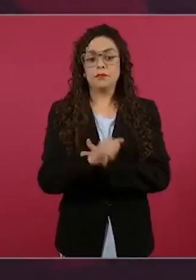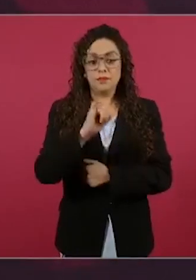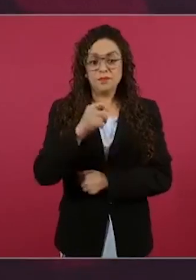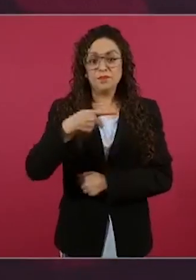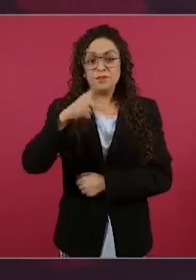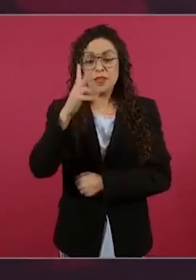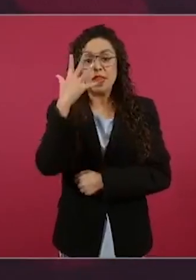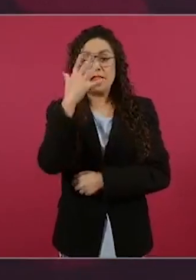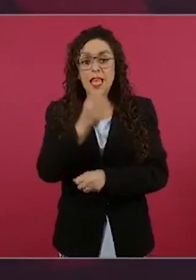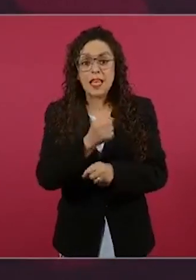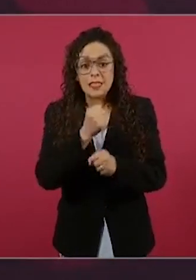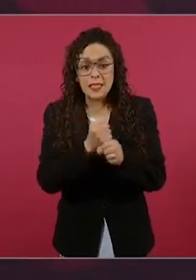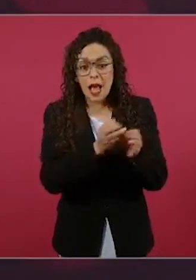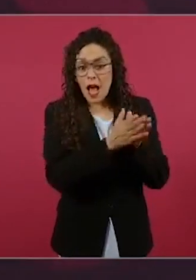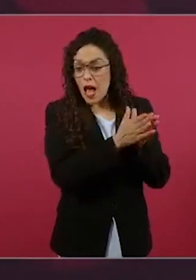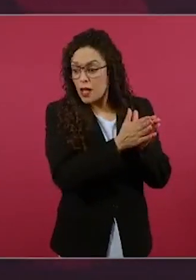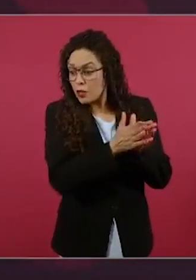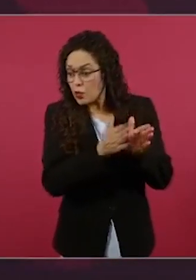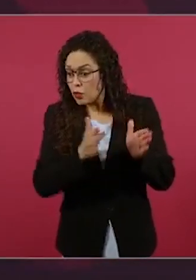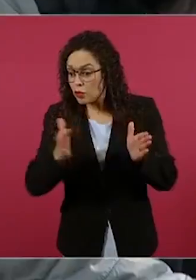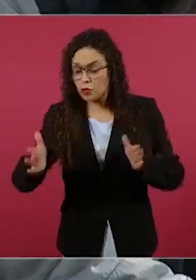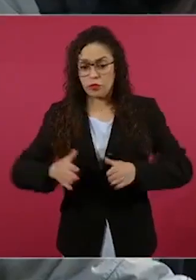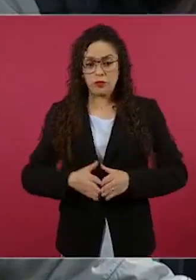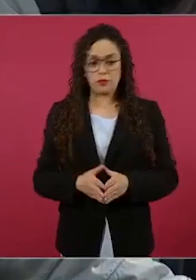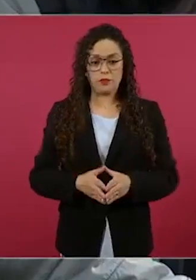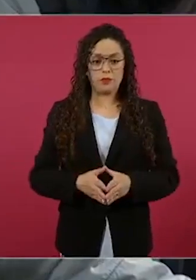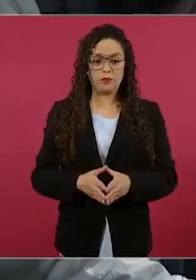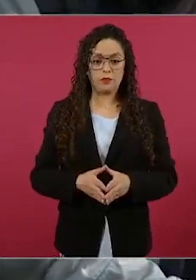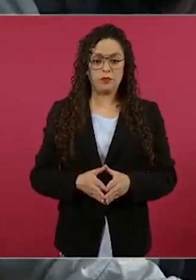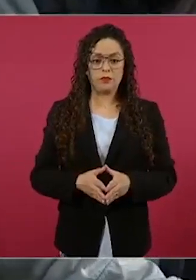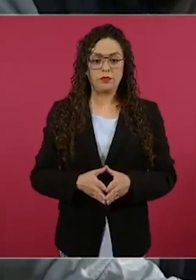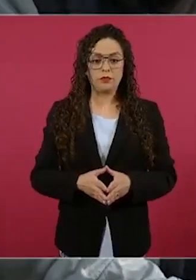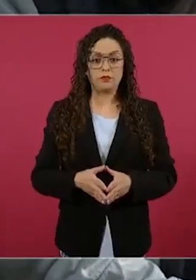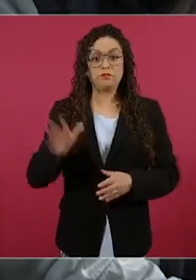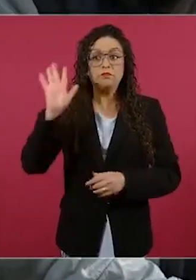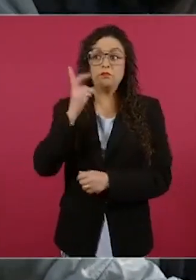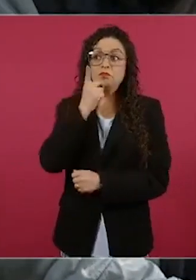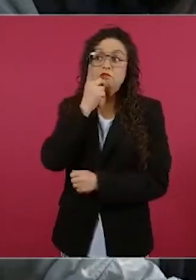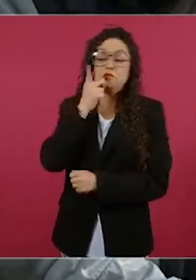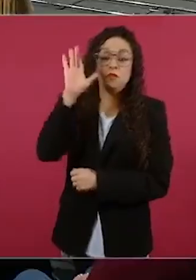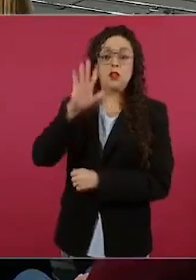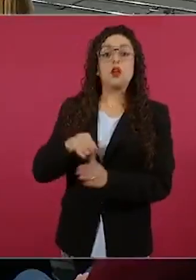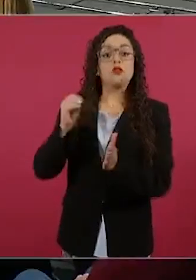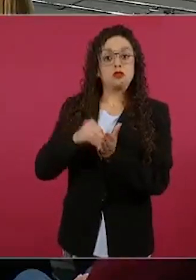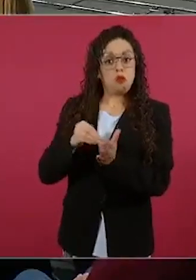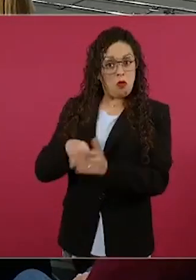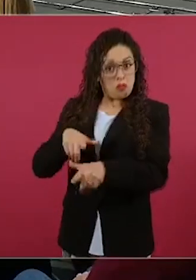es de que los mantiene, supuestamente es que los mantiene, según se dice. el recibir